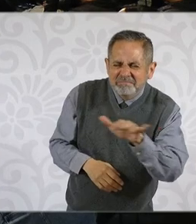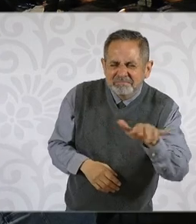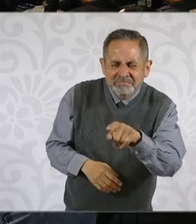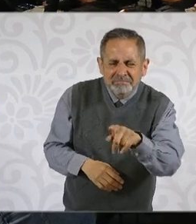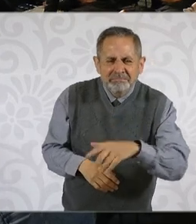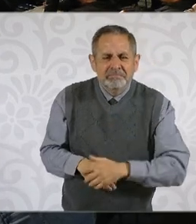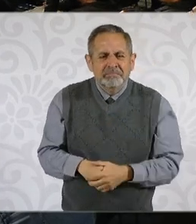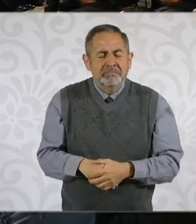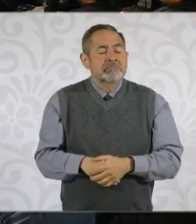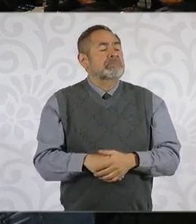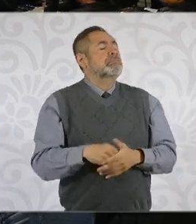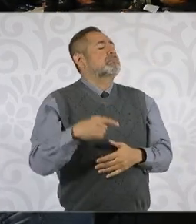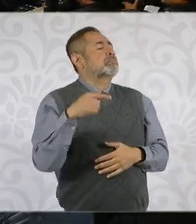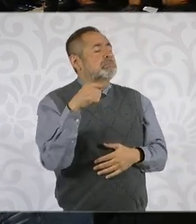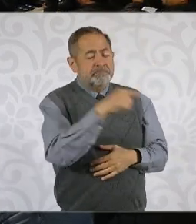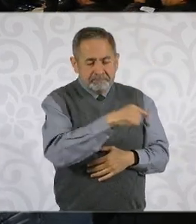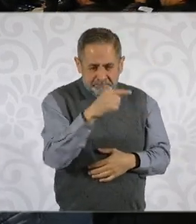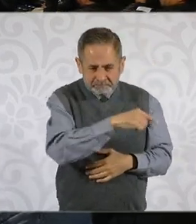Judicatura Federal.